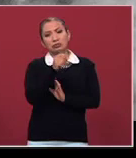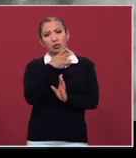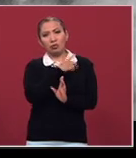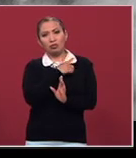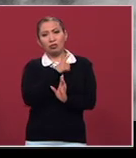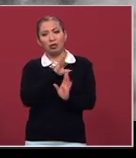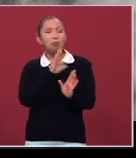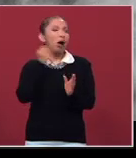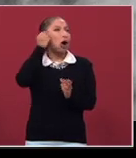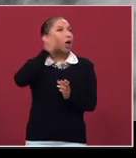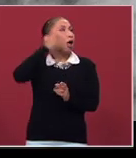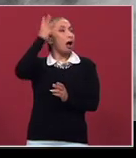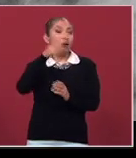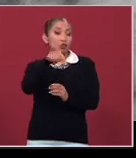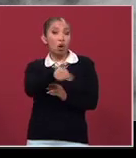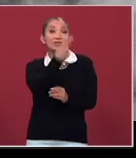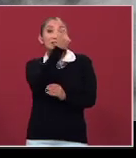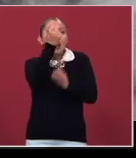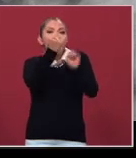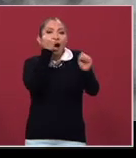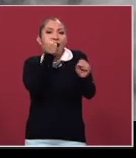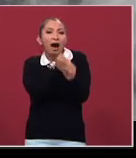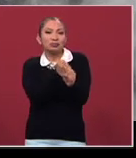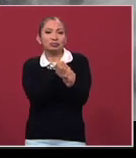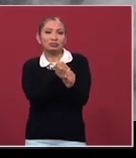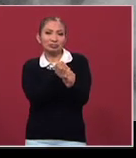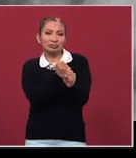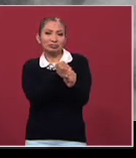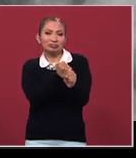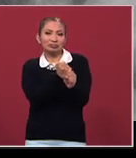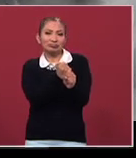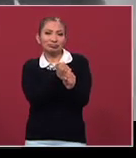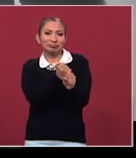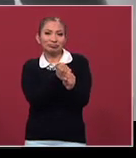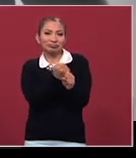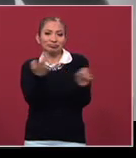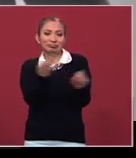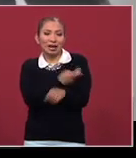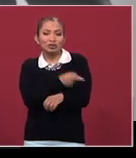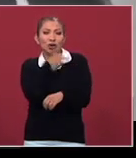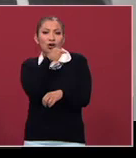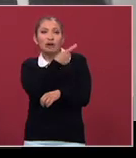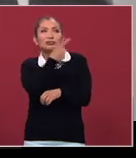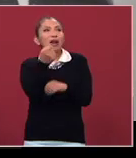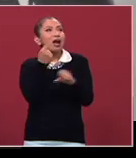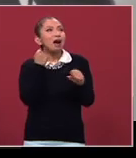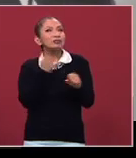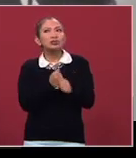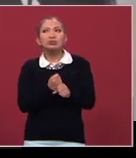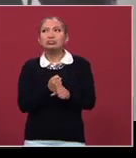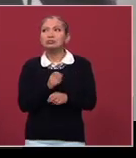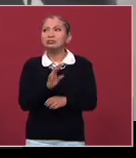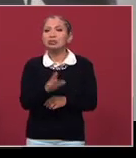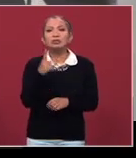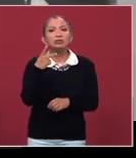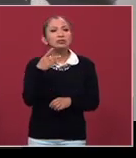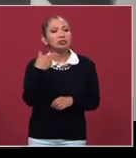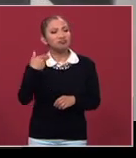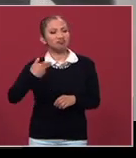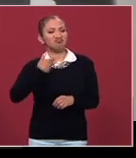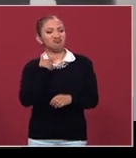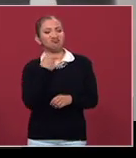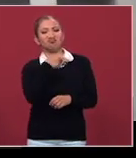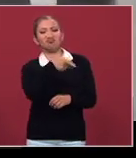dejar pasar los 100 años, 100 años de un